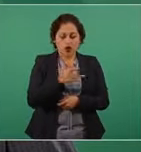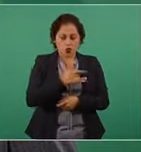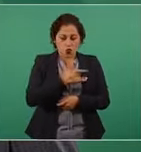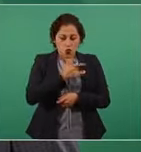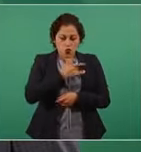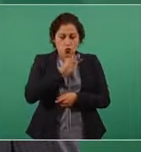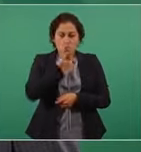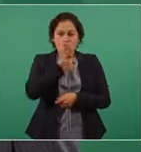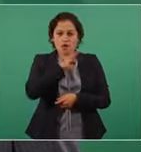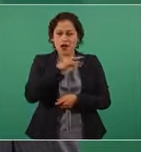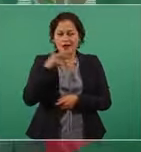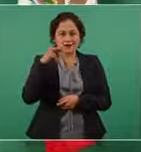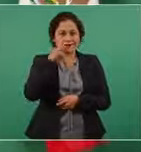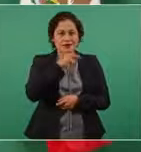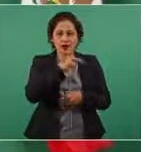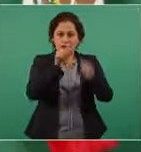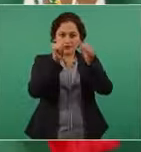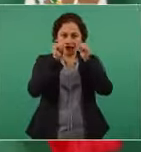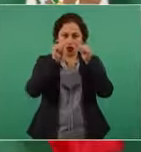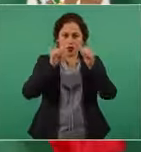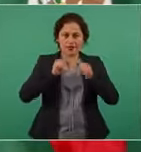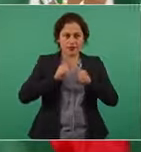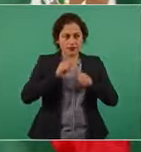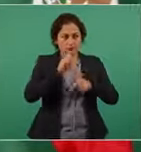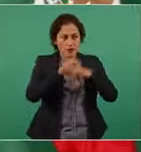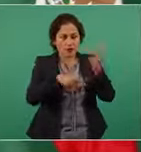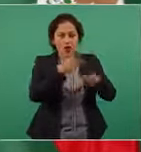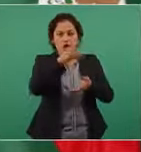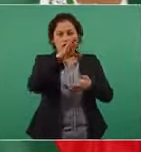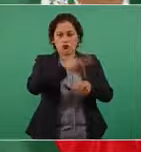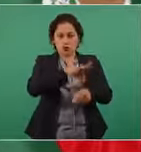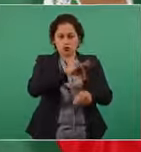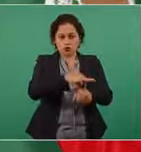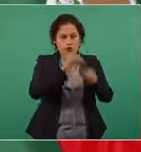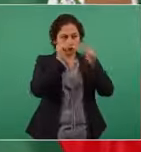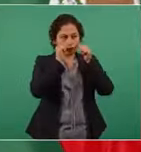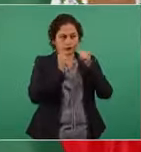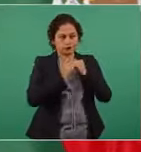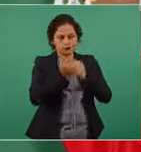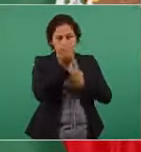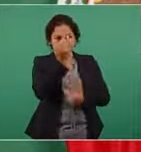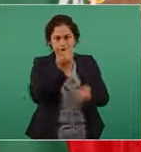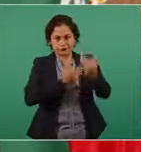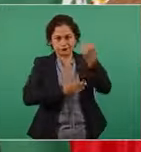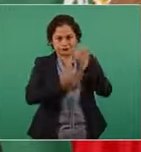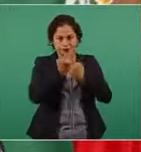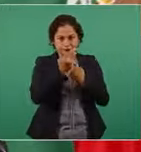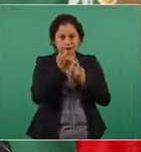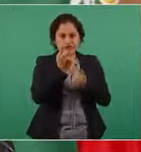hay más posibilidades de